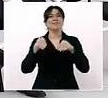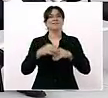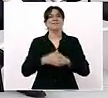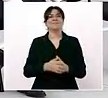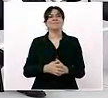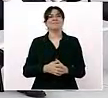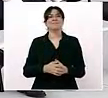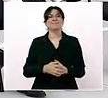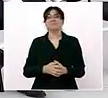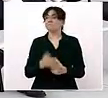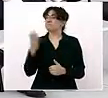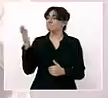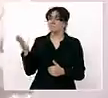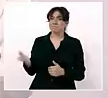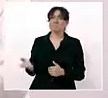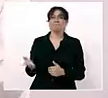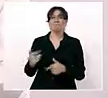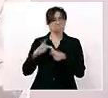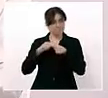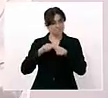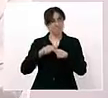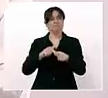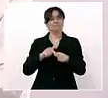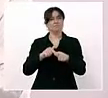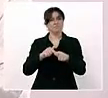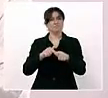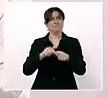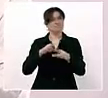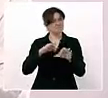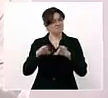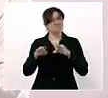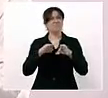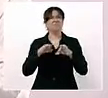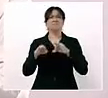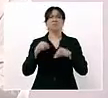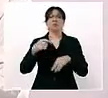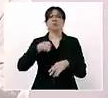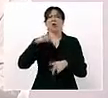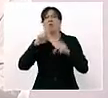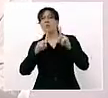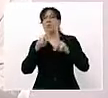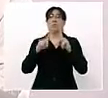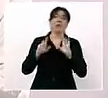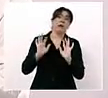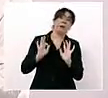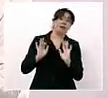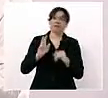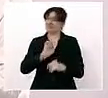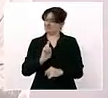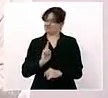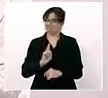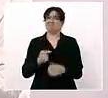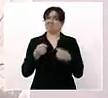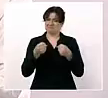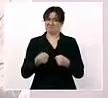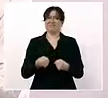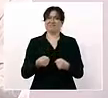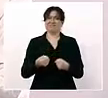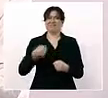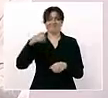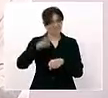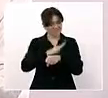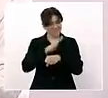continuar trabajando, no tengo la menor duda, en beneficio del pueblo de Nayarit